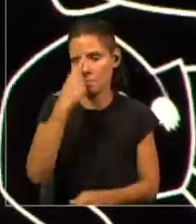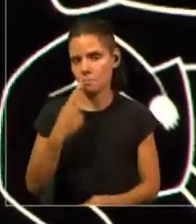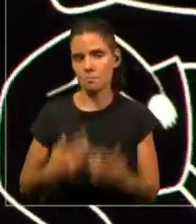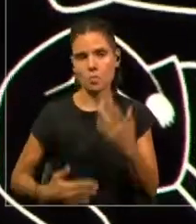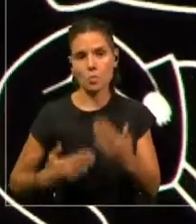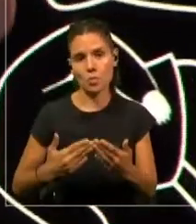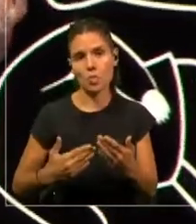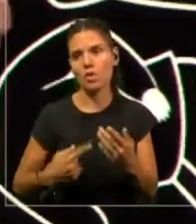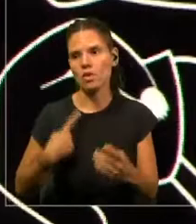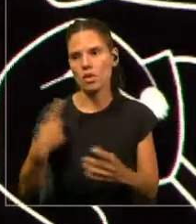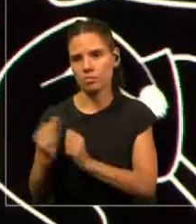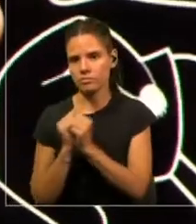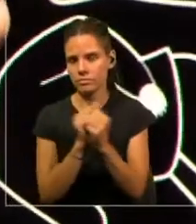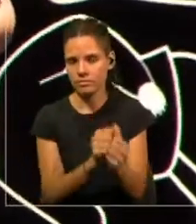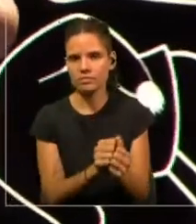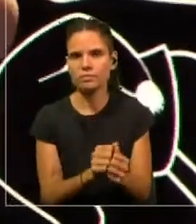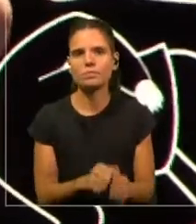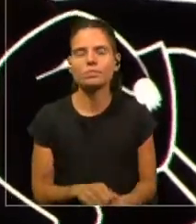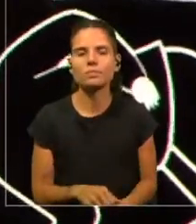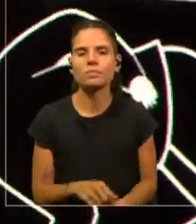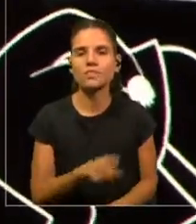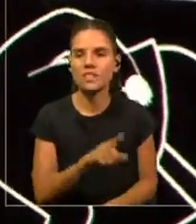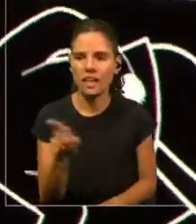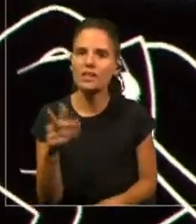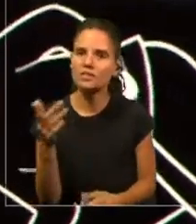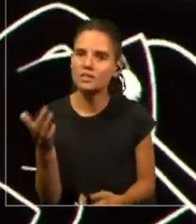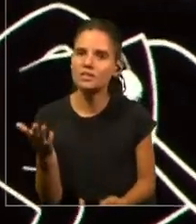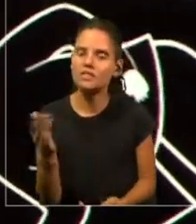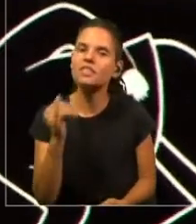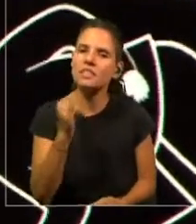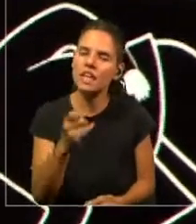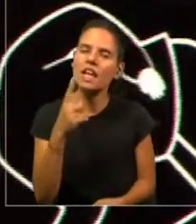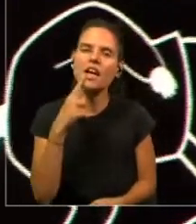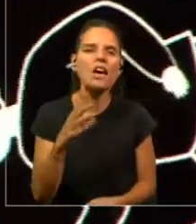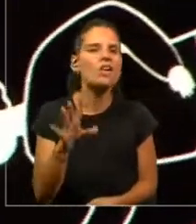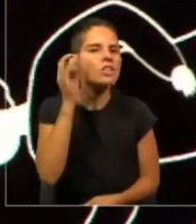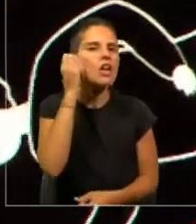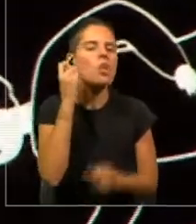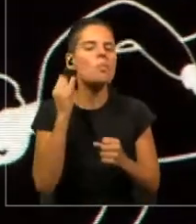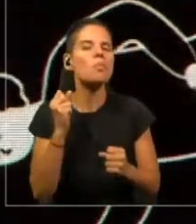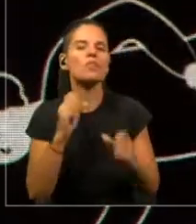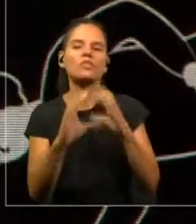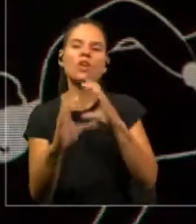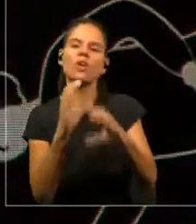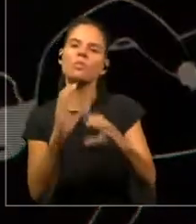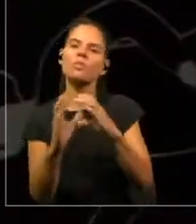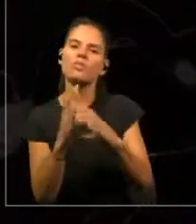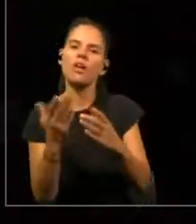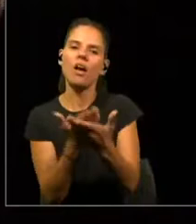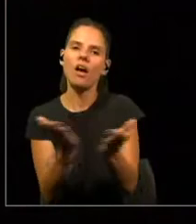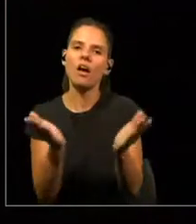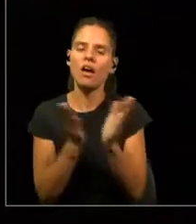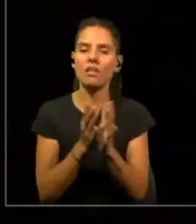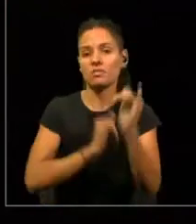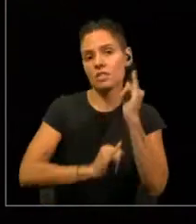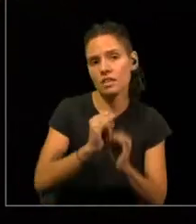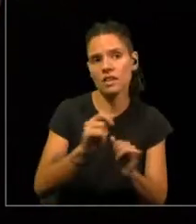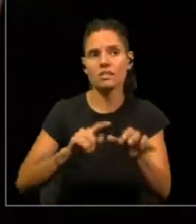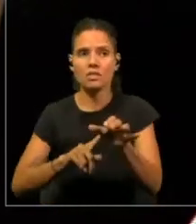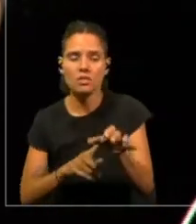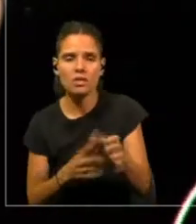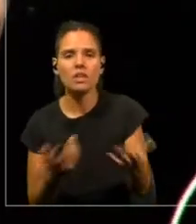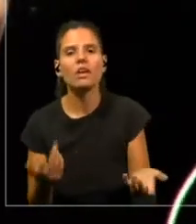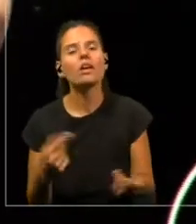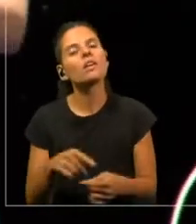Entonces, ellos han encontrado una manera de comunicarse entre sí, con la tecnología, en internet, y luego